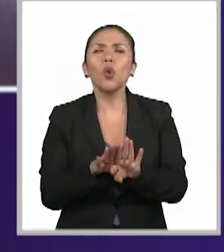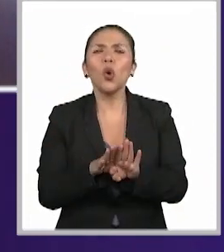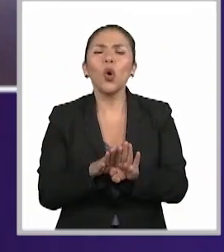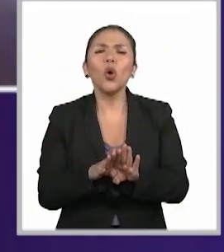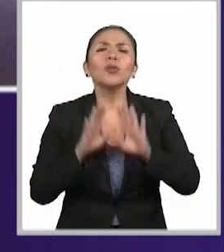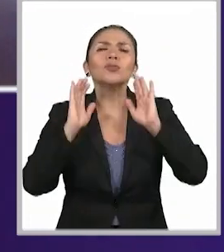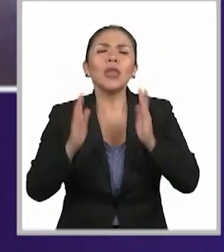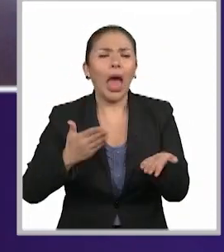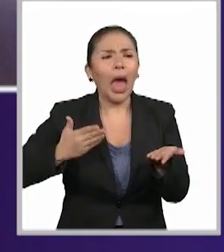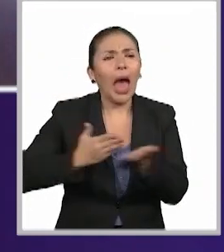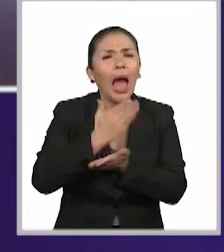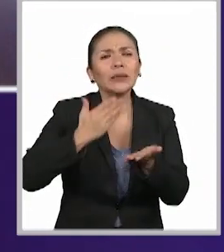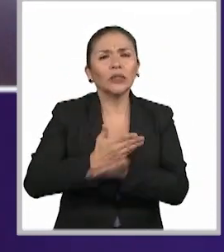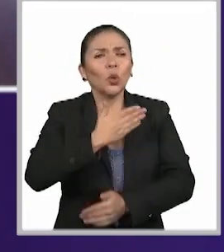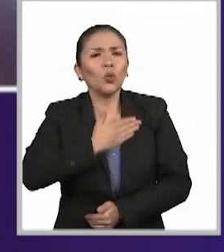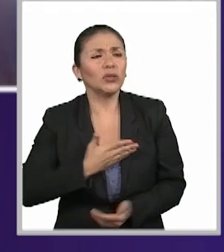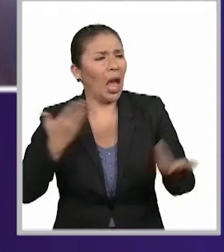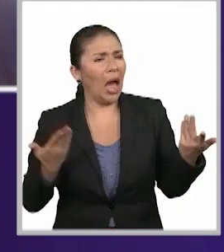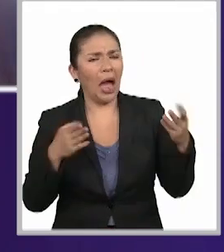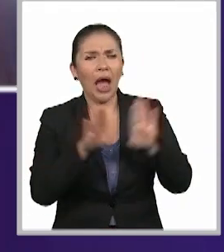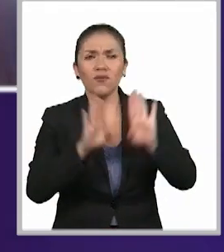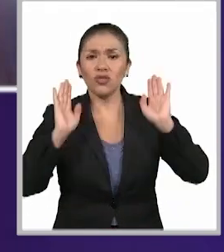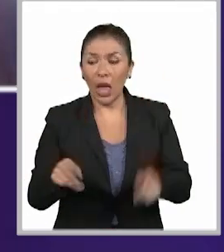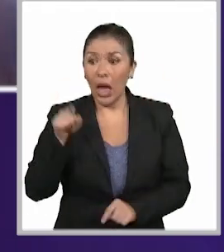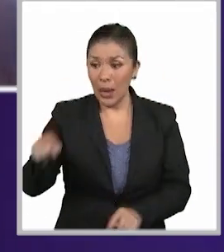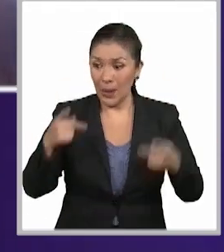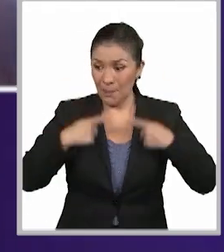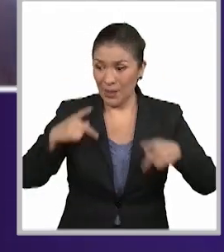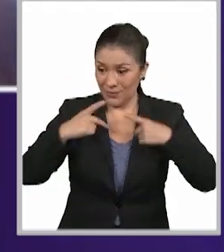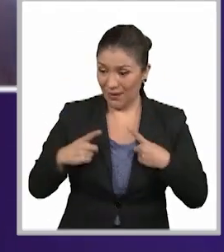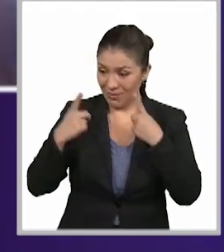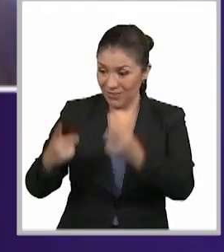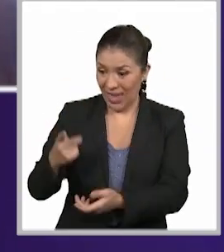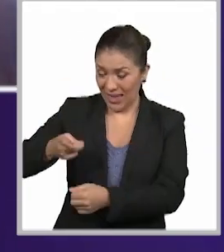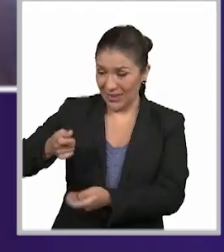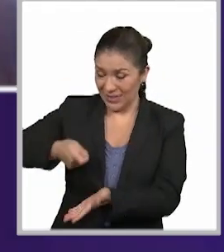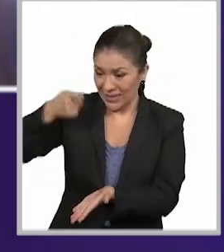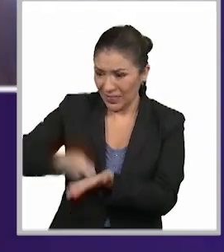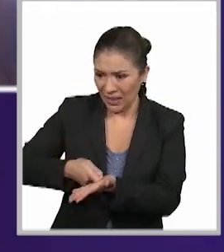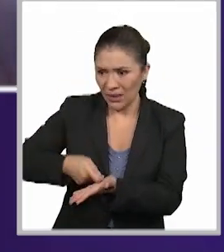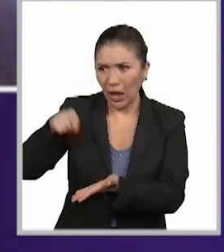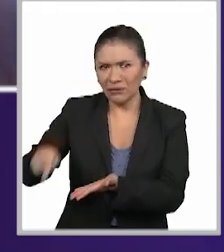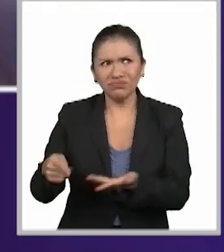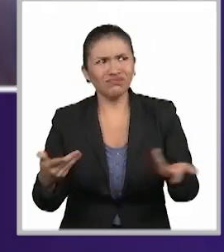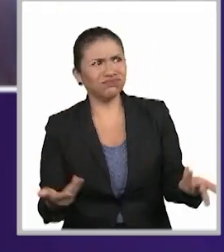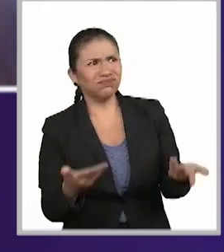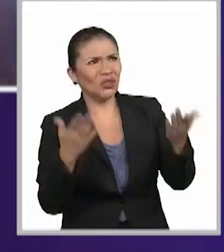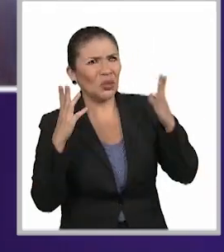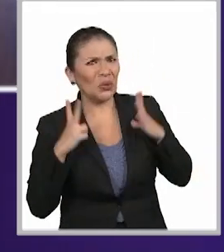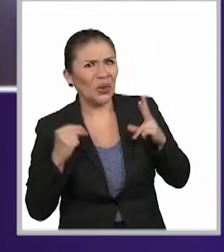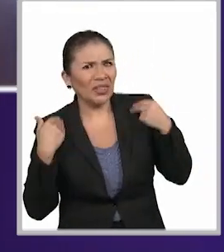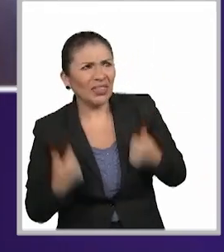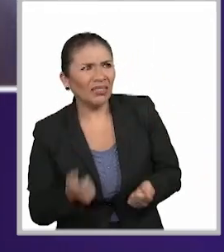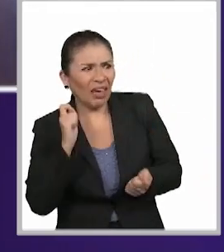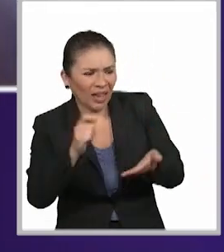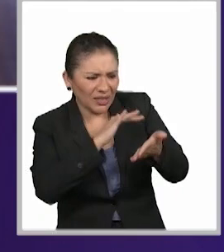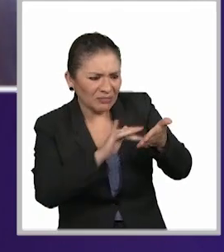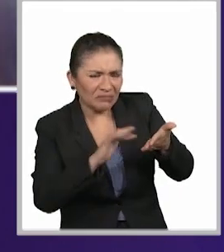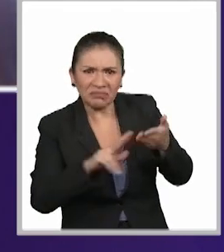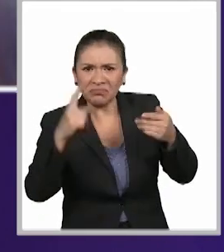o que se cierre un ciclo de acceso a la justicia si la persona que recibe una sentencia no entiende lo que eso sucedió.